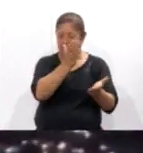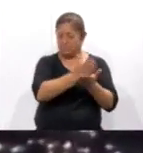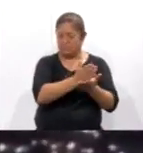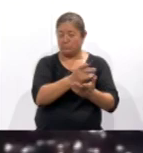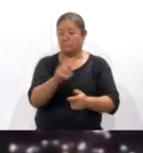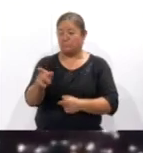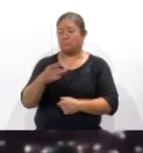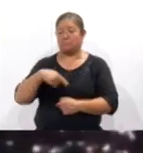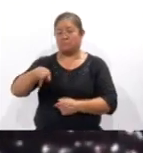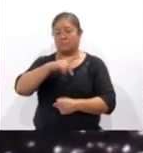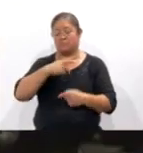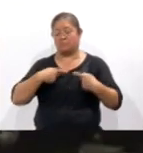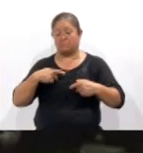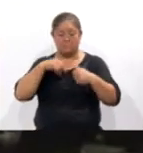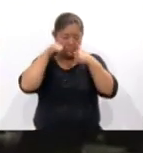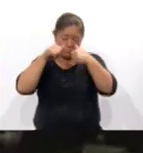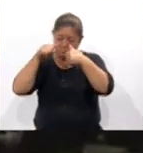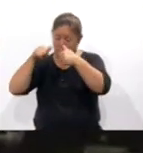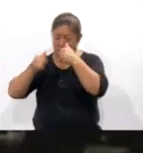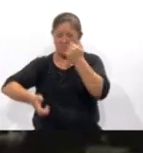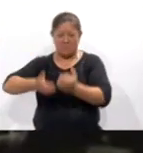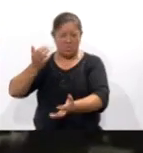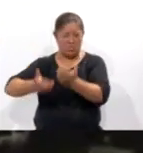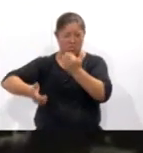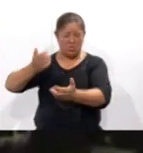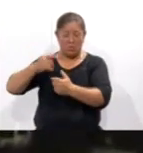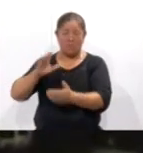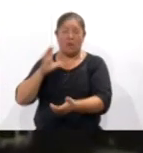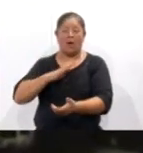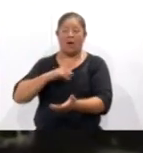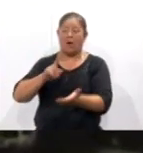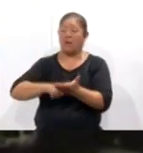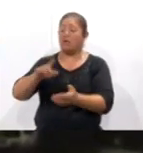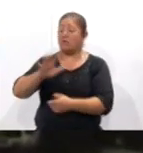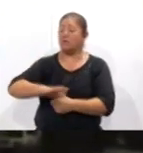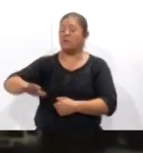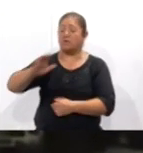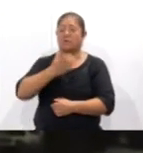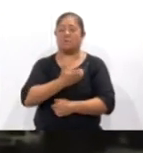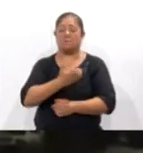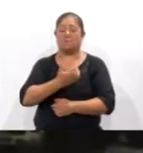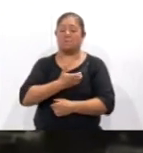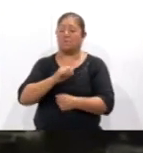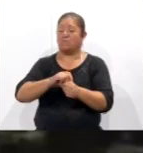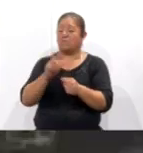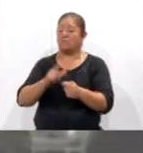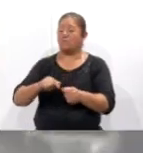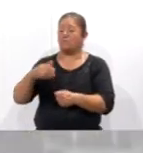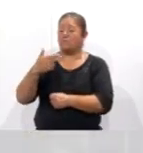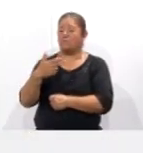brigadistas permanecen en la atención del incendio forestal que se registra en los terrenos del Parque Nacional El Veladero.